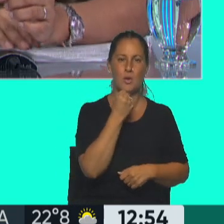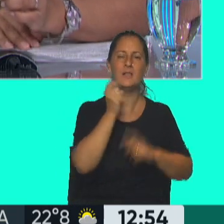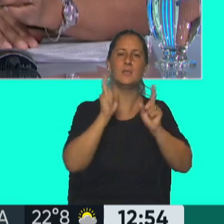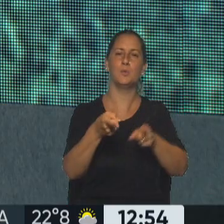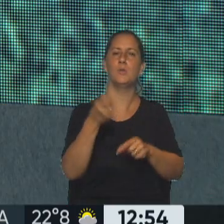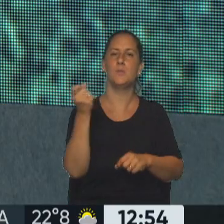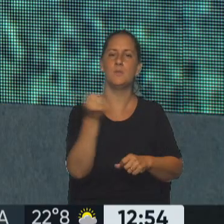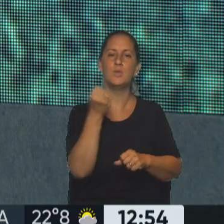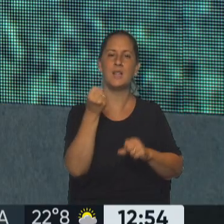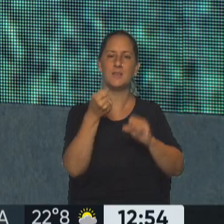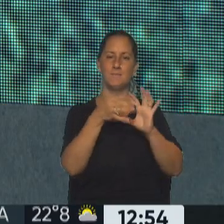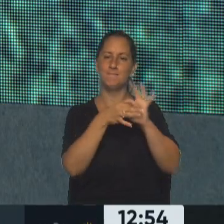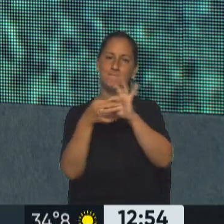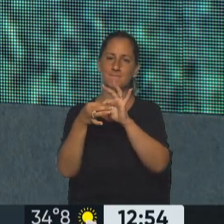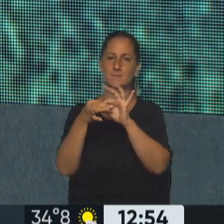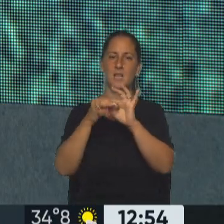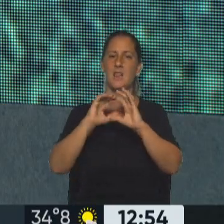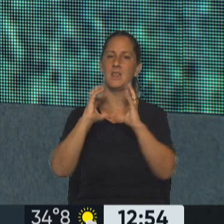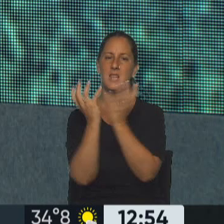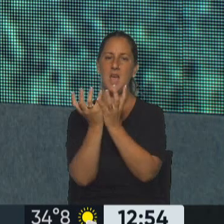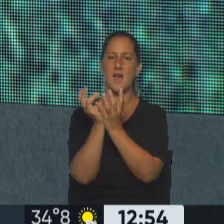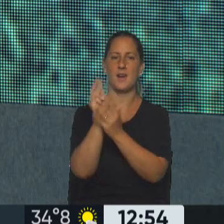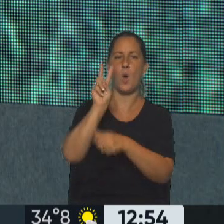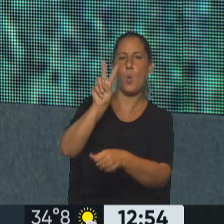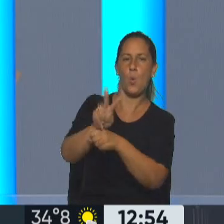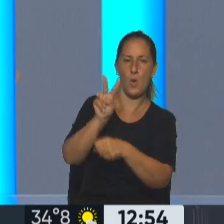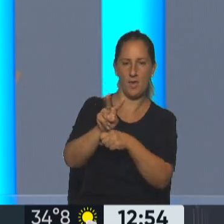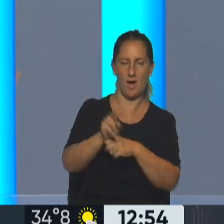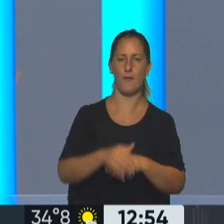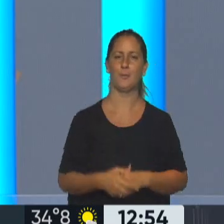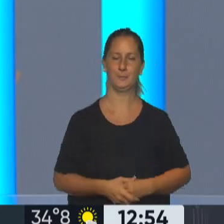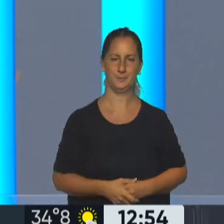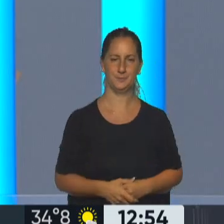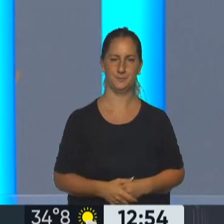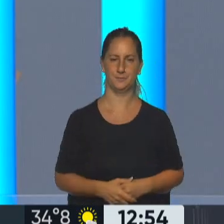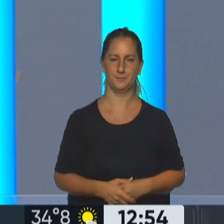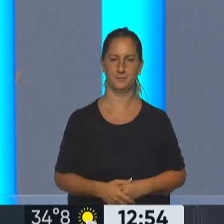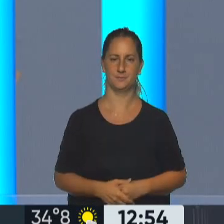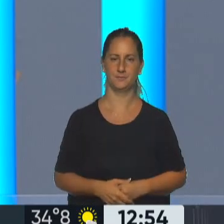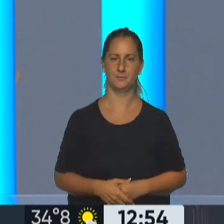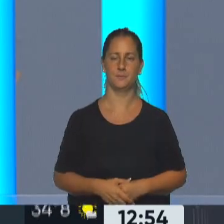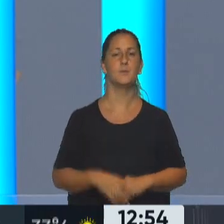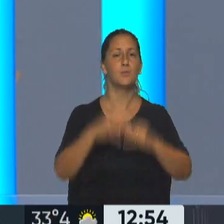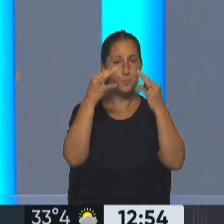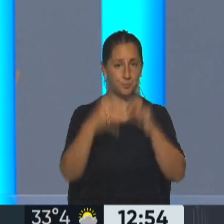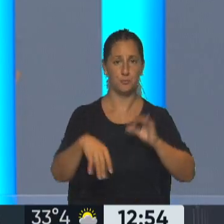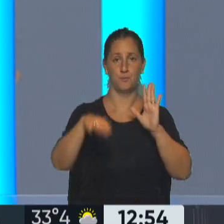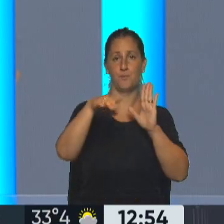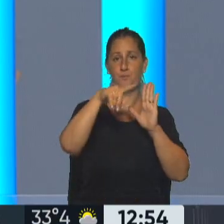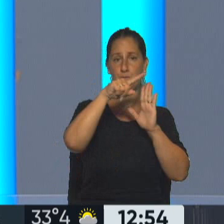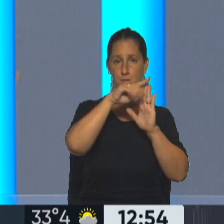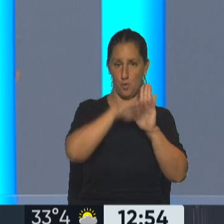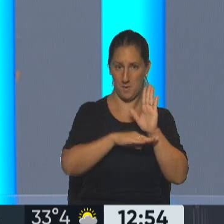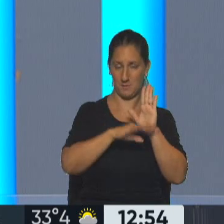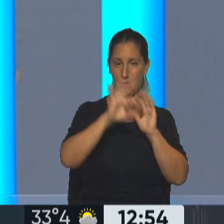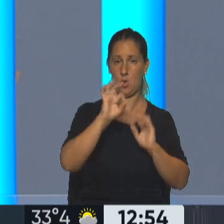tan cercana con la tierra y con el cuidado y con la preservación. Exactamente. A nivel normativo, Naciones